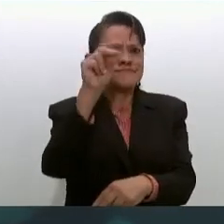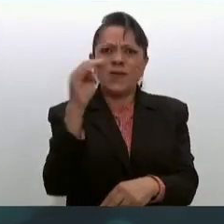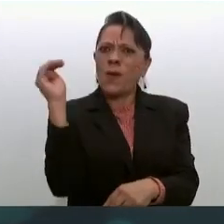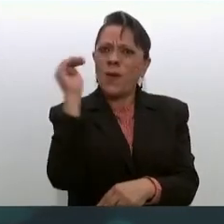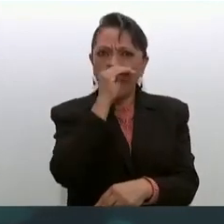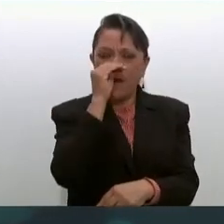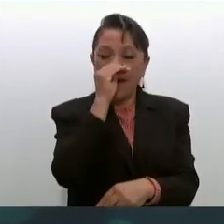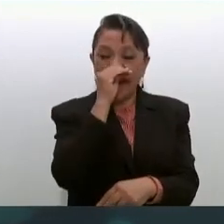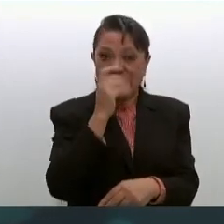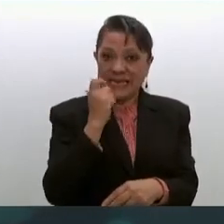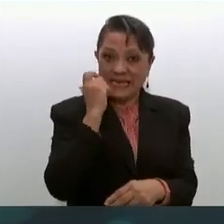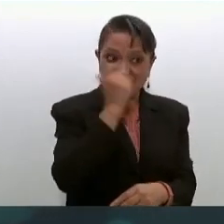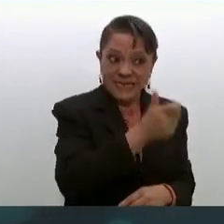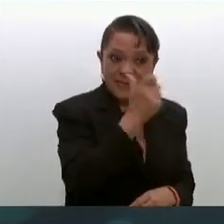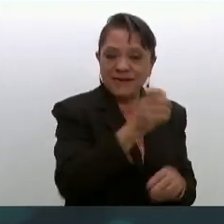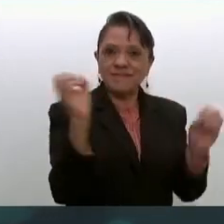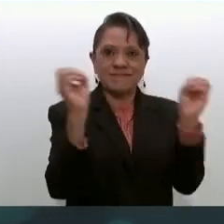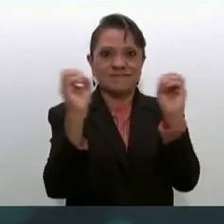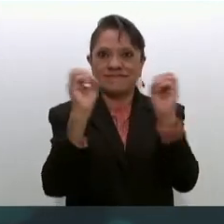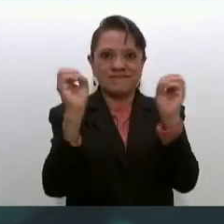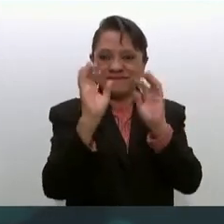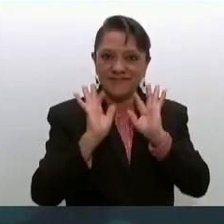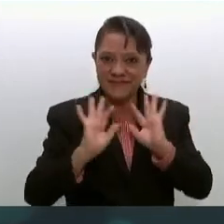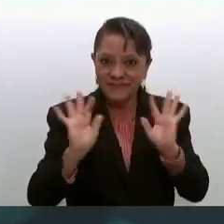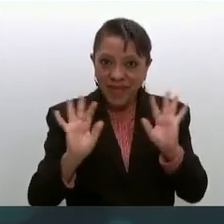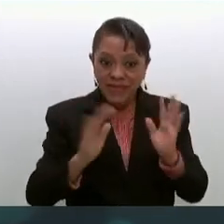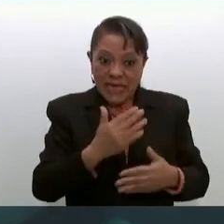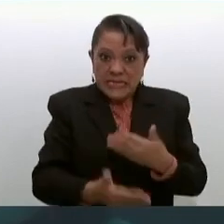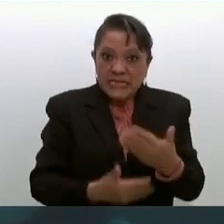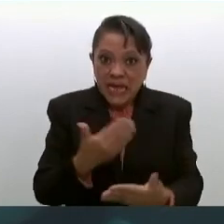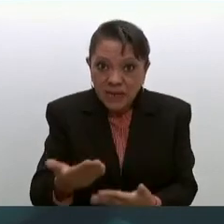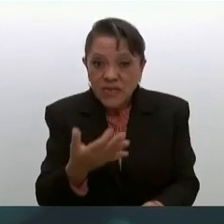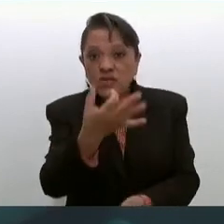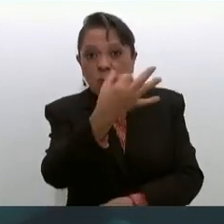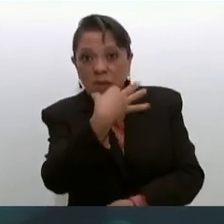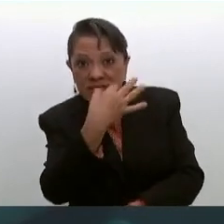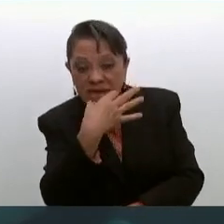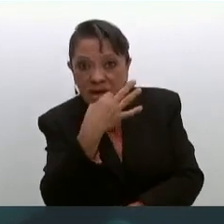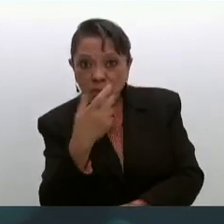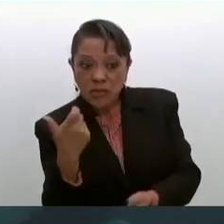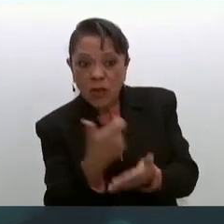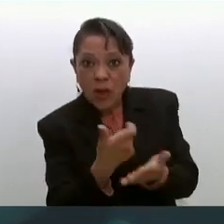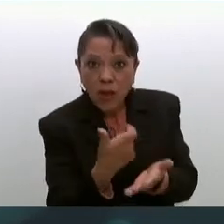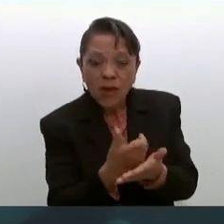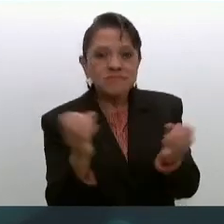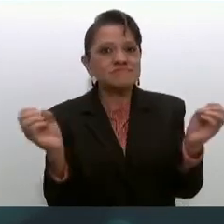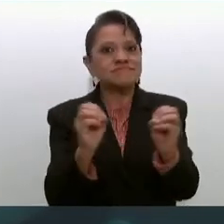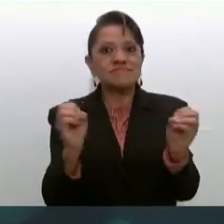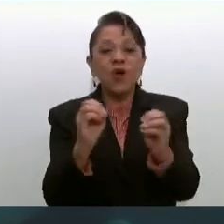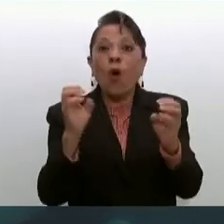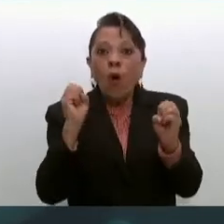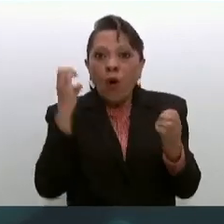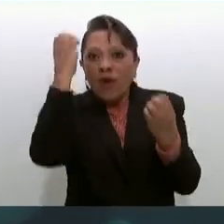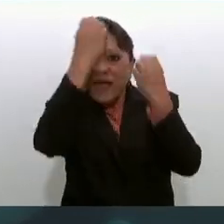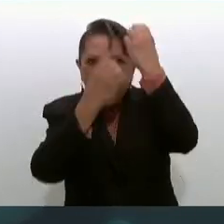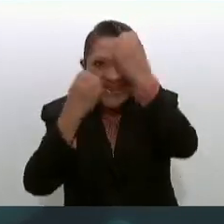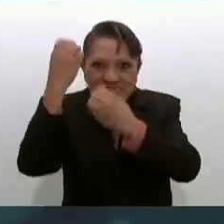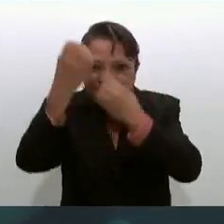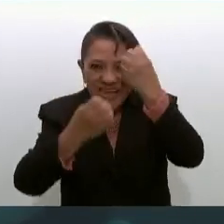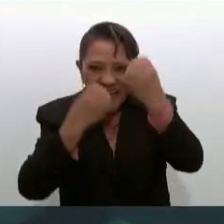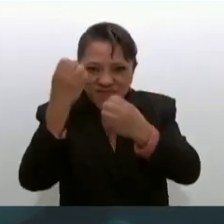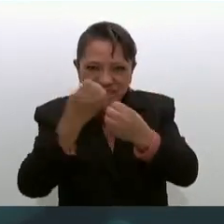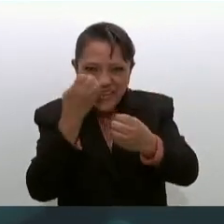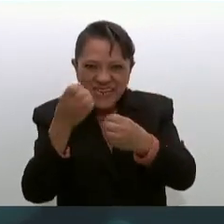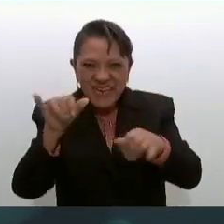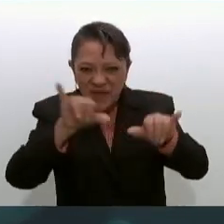que no se cobre más a quienes no tienen que pagar, que no se cobren los servicios, que no se cobren los medicamentos, que no se cobren los estudios, porque es el derecho